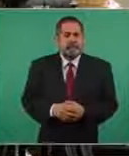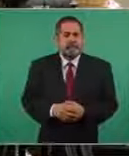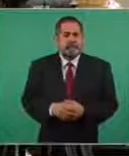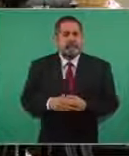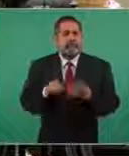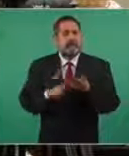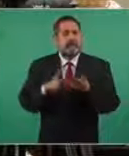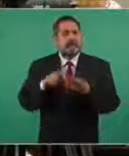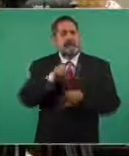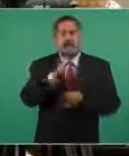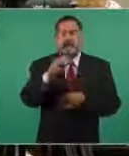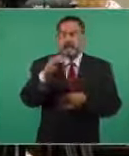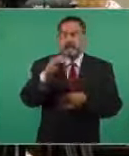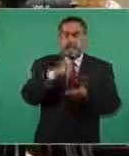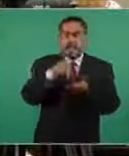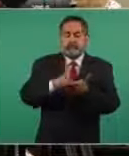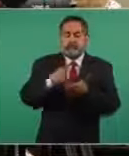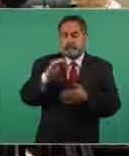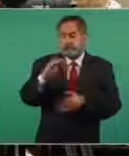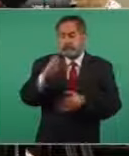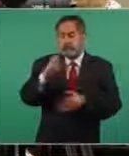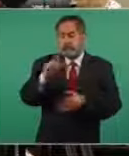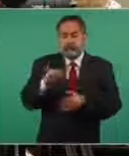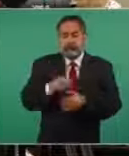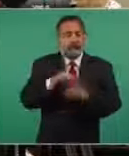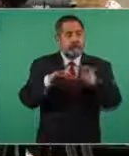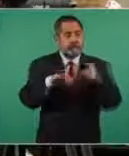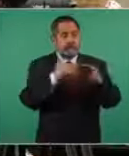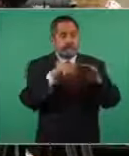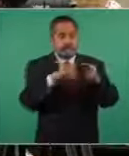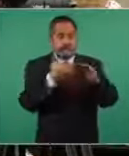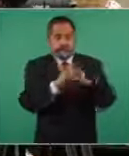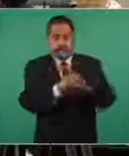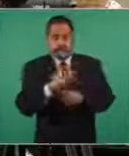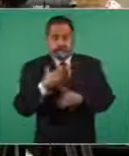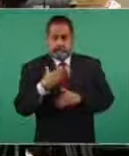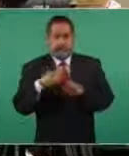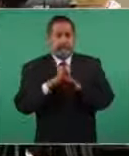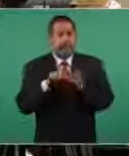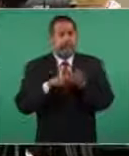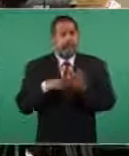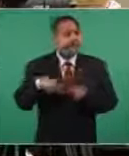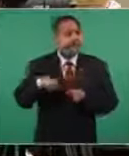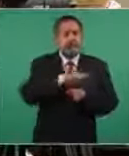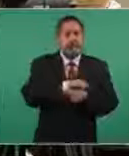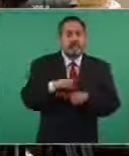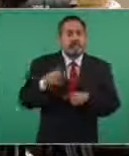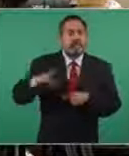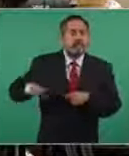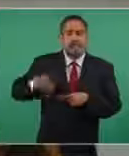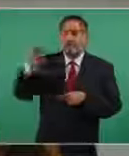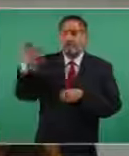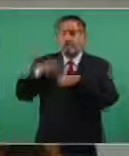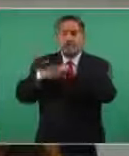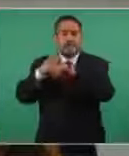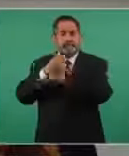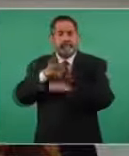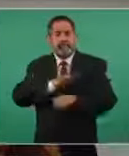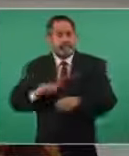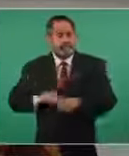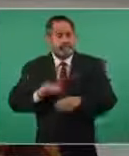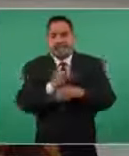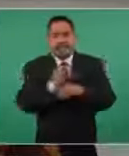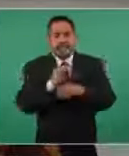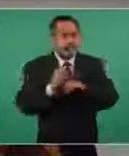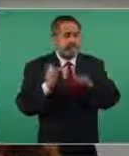de Cedros, ahorita que estaba yo aquí, me mandaron un mensaje que han sido olvidados por los tres órdenes de gobierno. Este